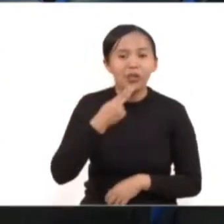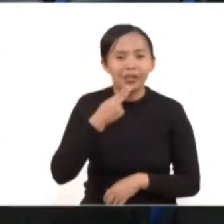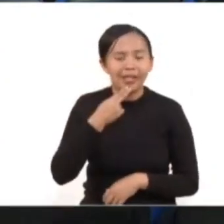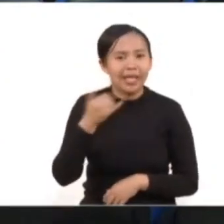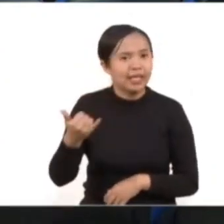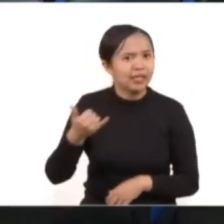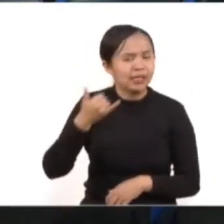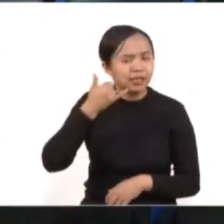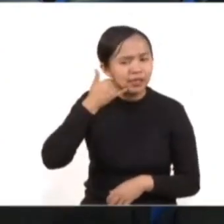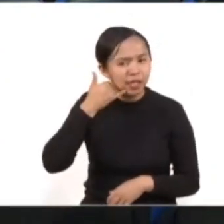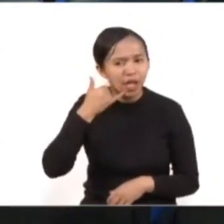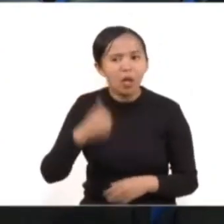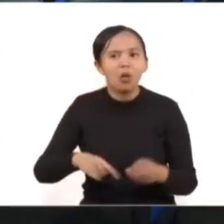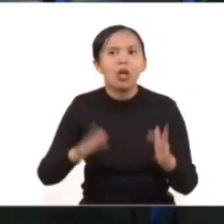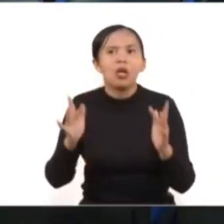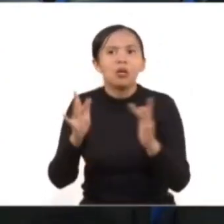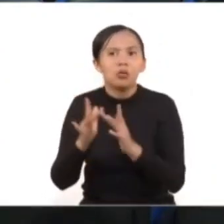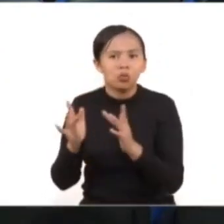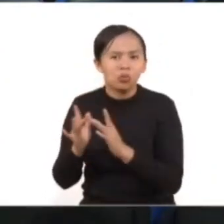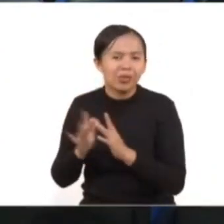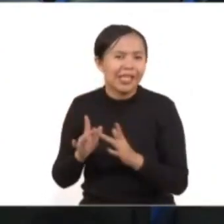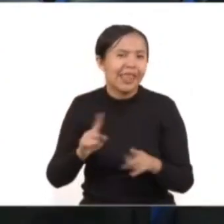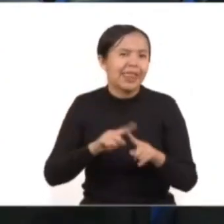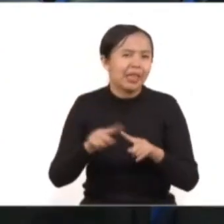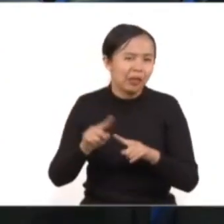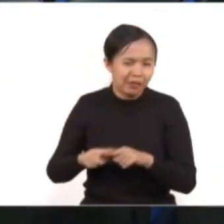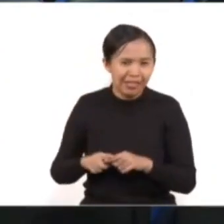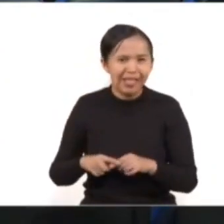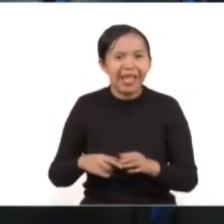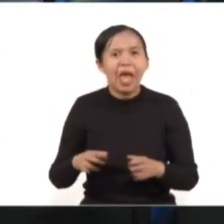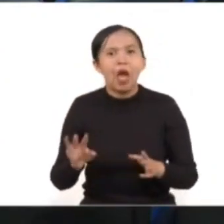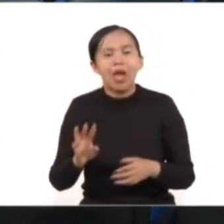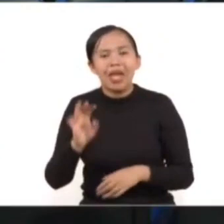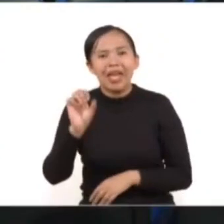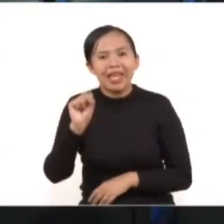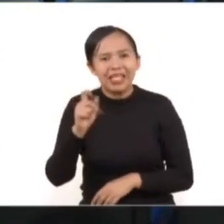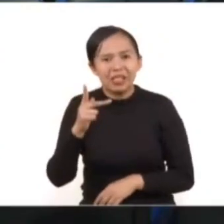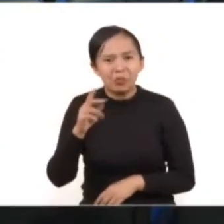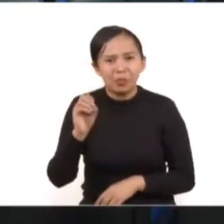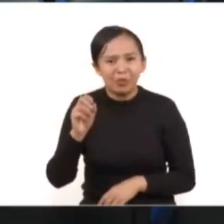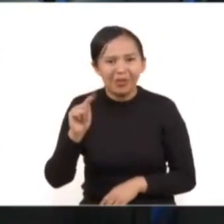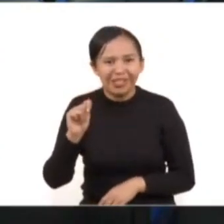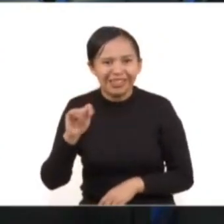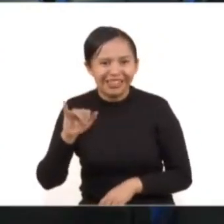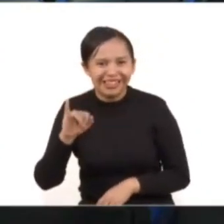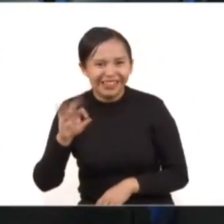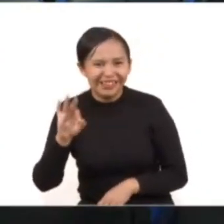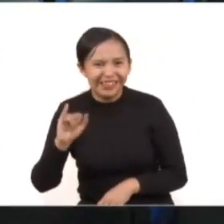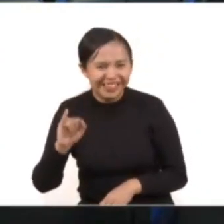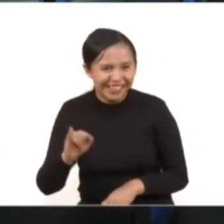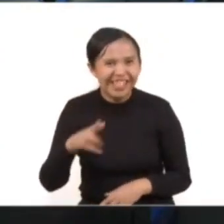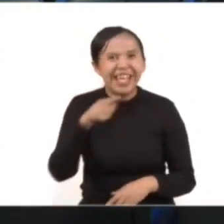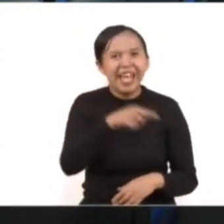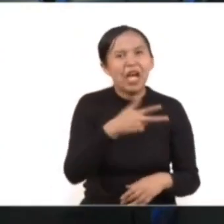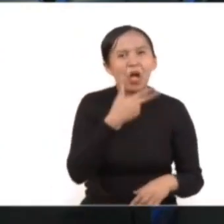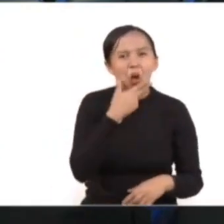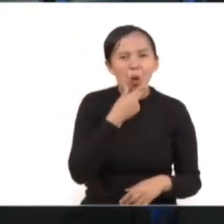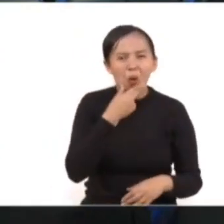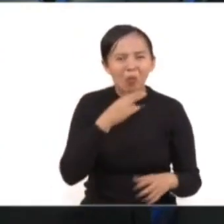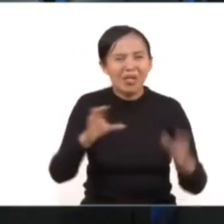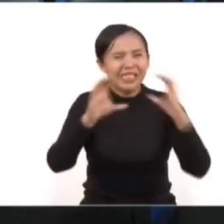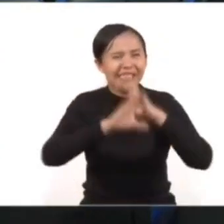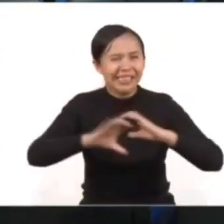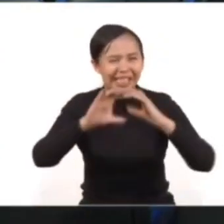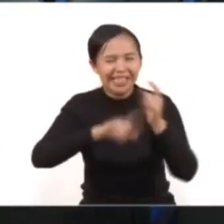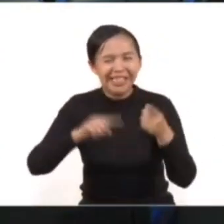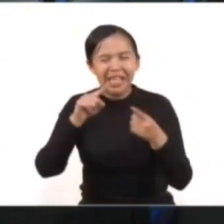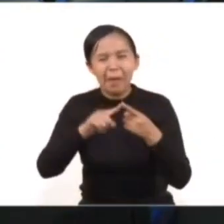celulares, sin redes sociales, sin Spotify, sin sus podcasts, sin Rosalía, sin Bad Bunny, sin Karol G.